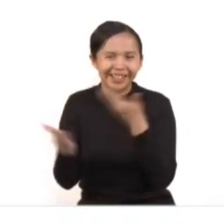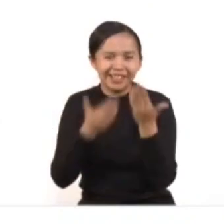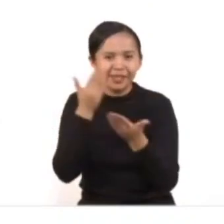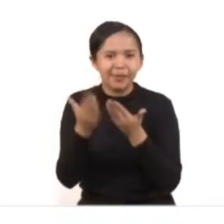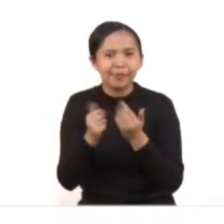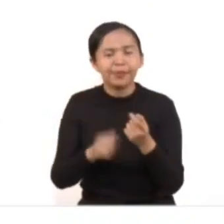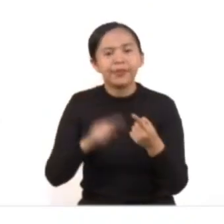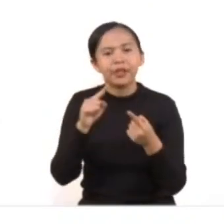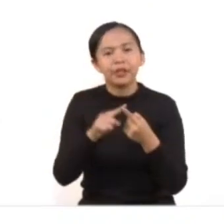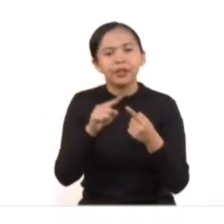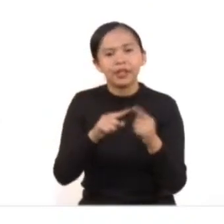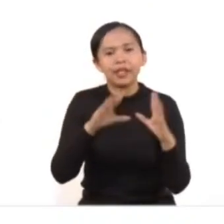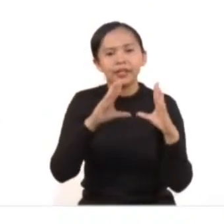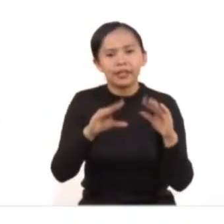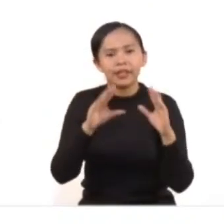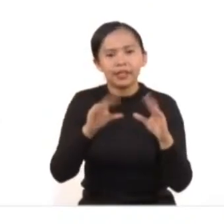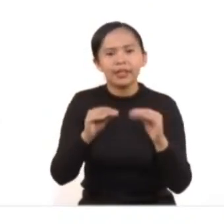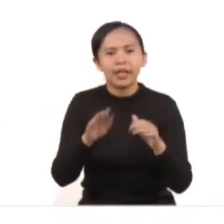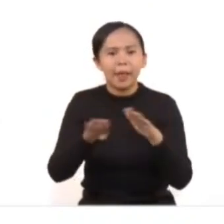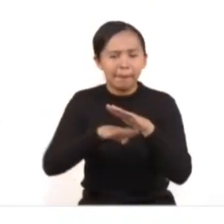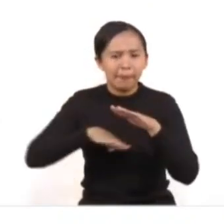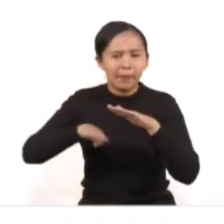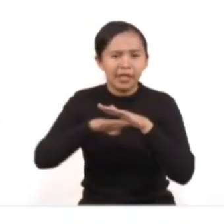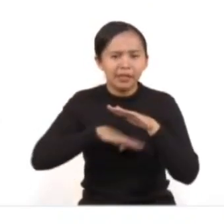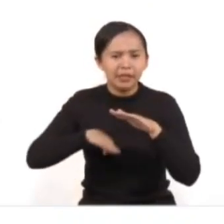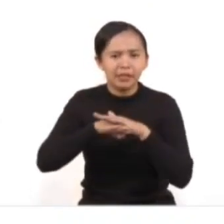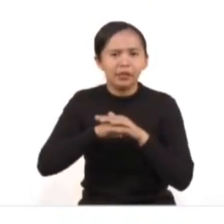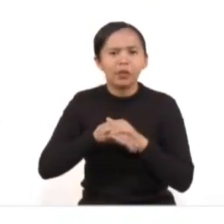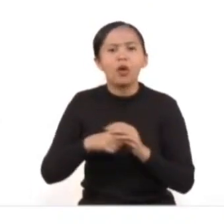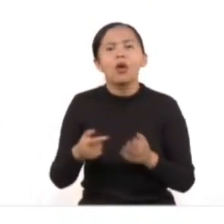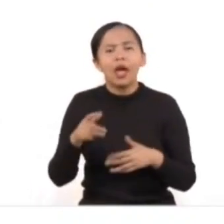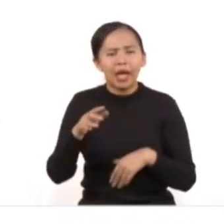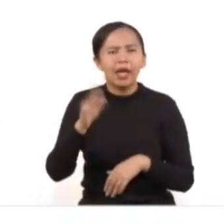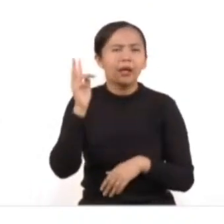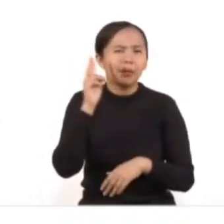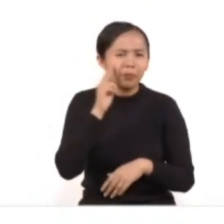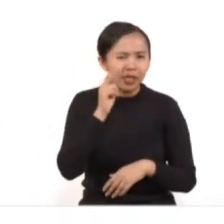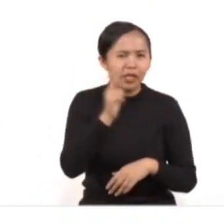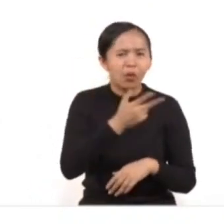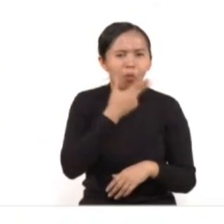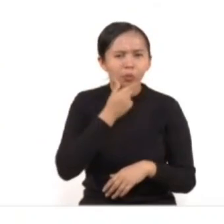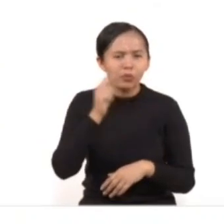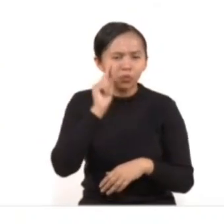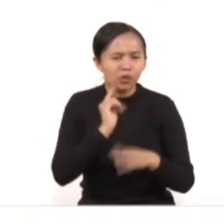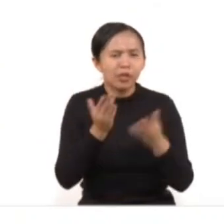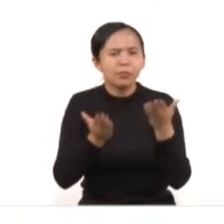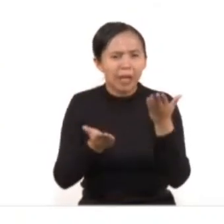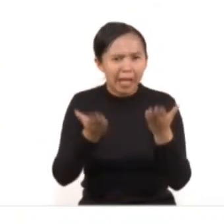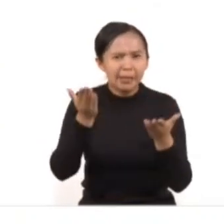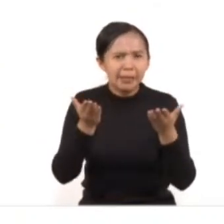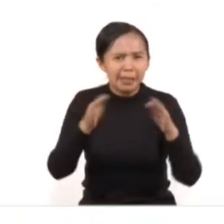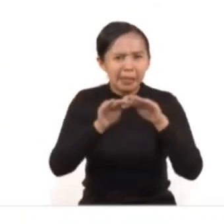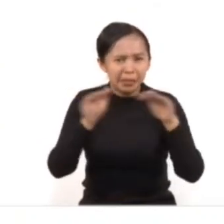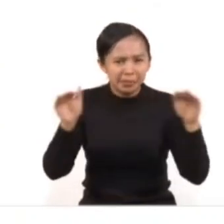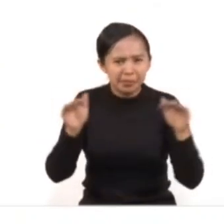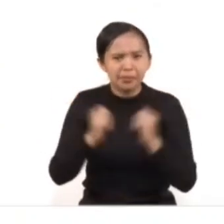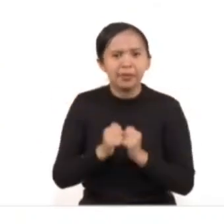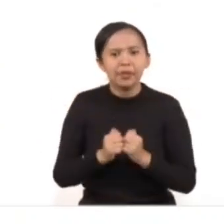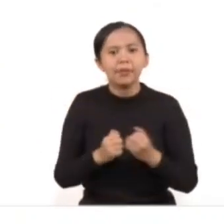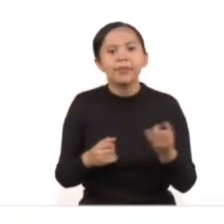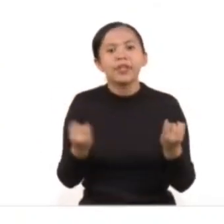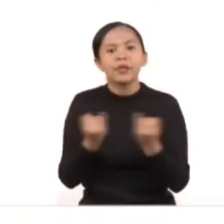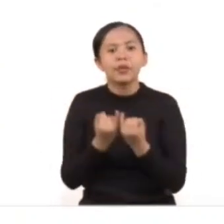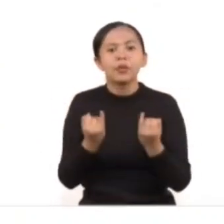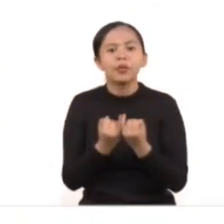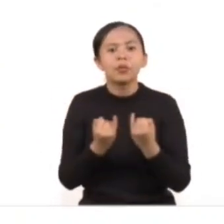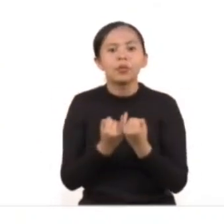incluye la materia de perspectiva de género en el curso básico de formación policial para el perfil de policía preventivo, de custodia